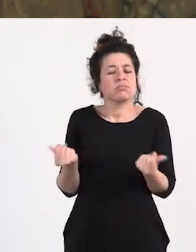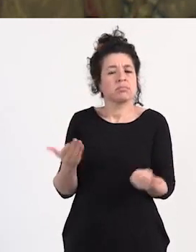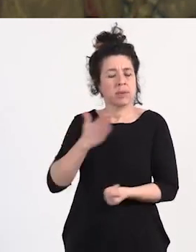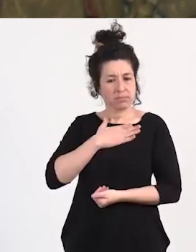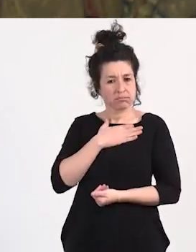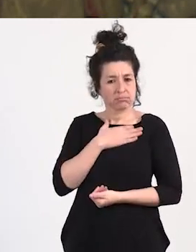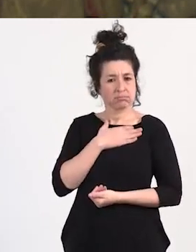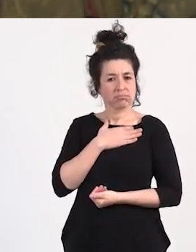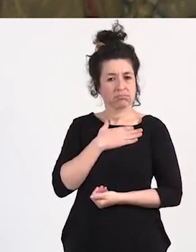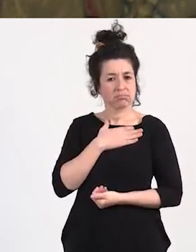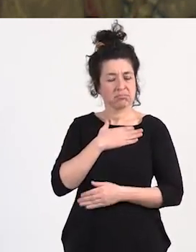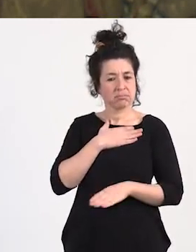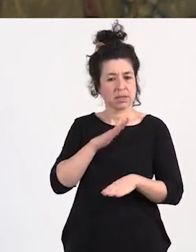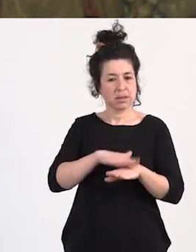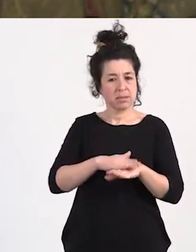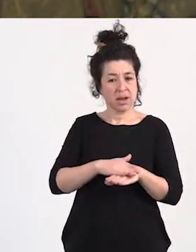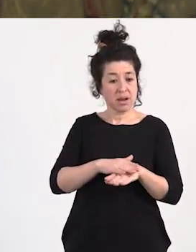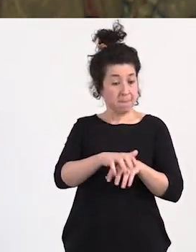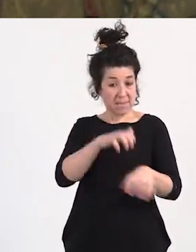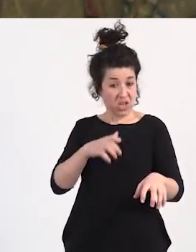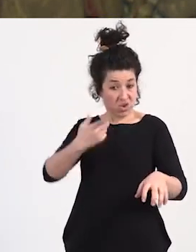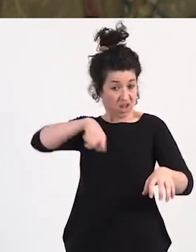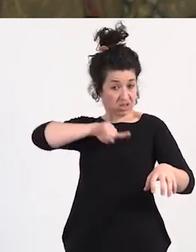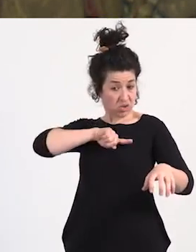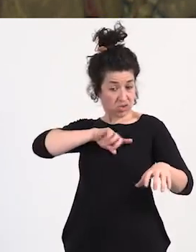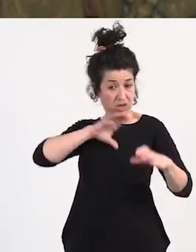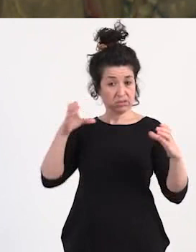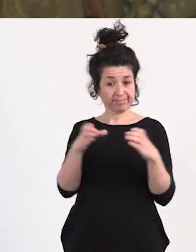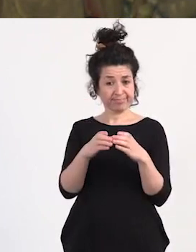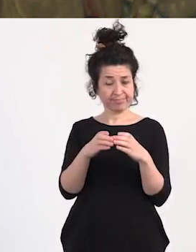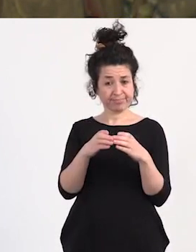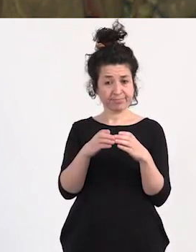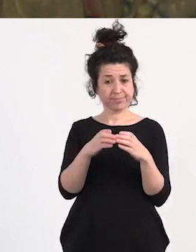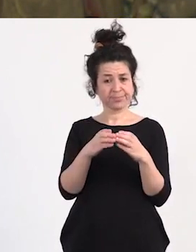y para la mayoría de nosotras el romper